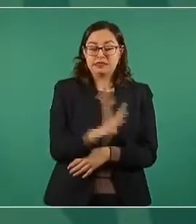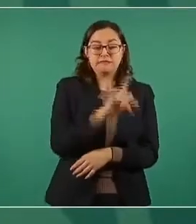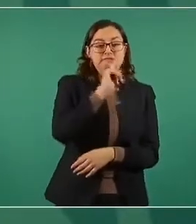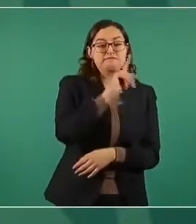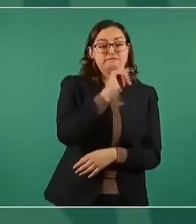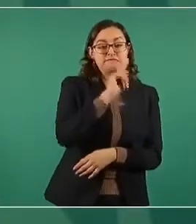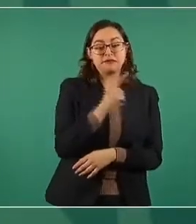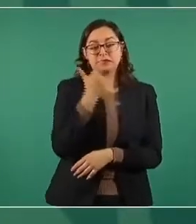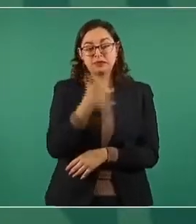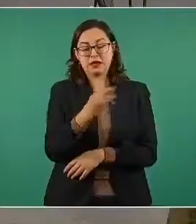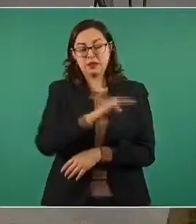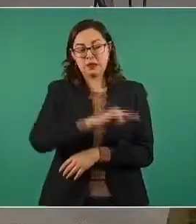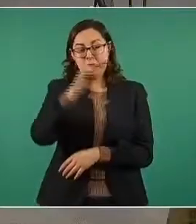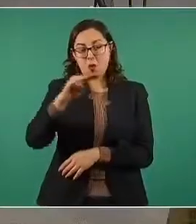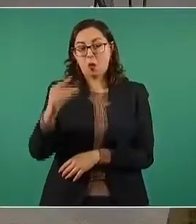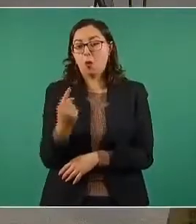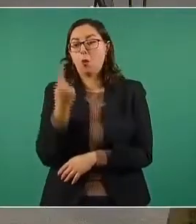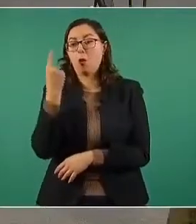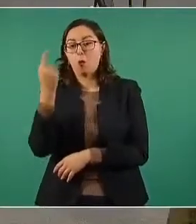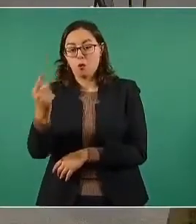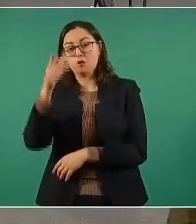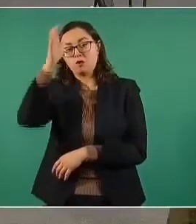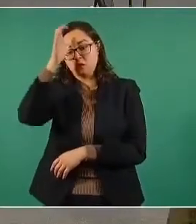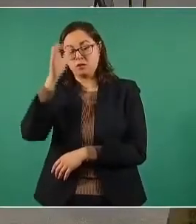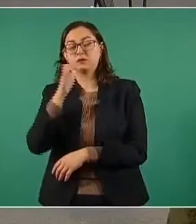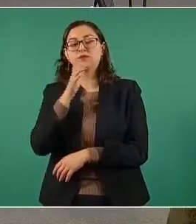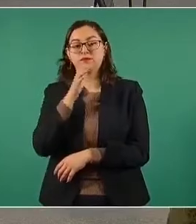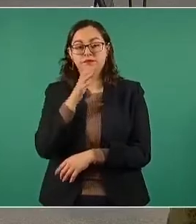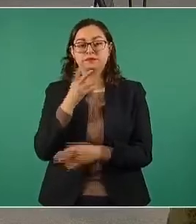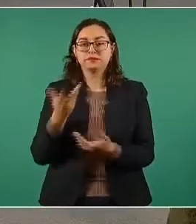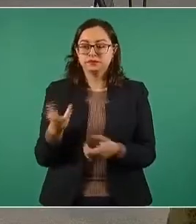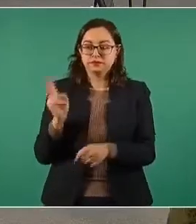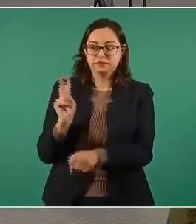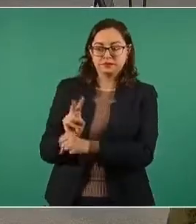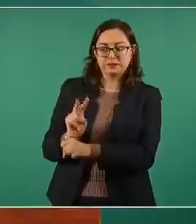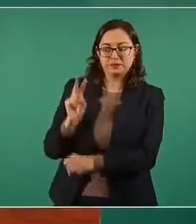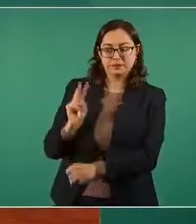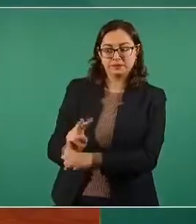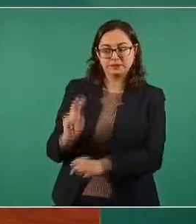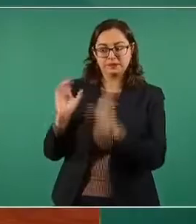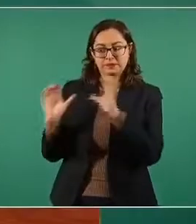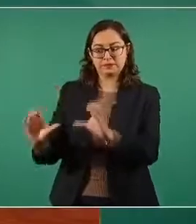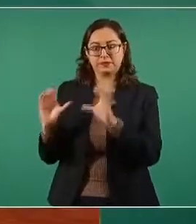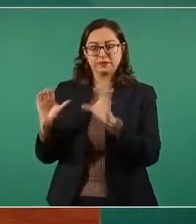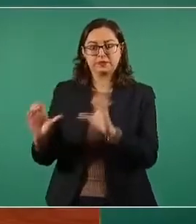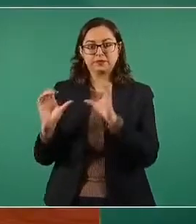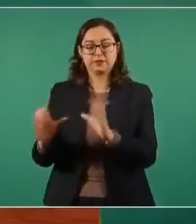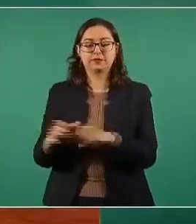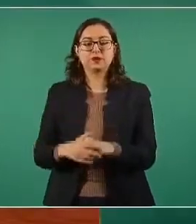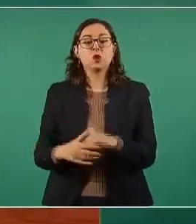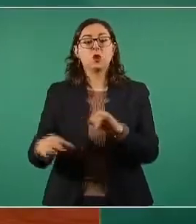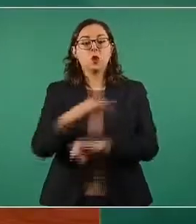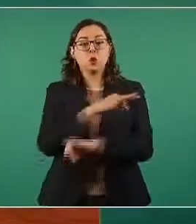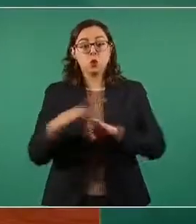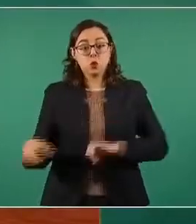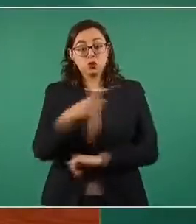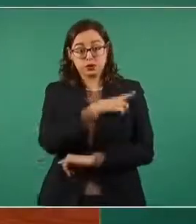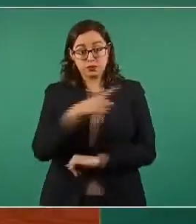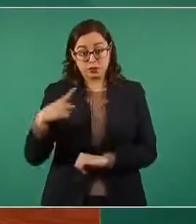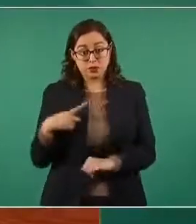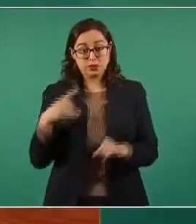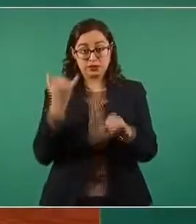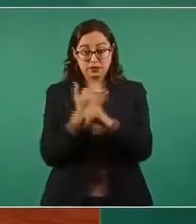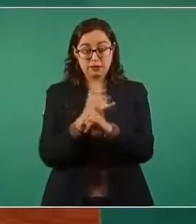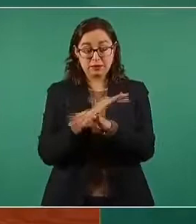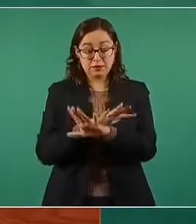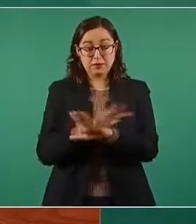Michoacán y 1 en Colima, los cuales están en permanente vigilancia. Solo por último, informo a ustedes, a la población